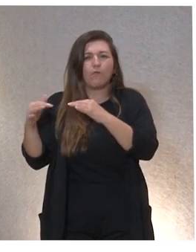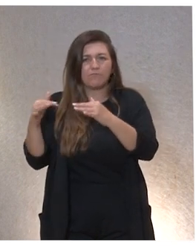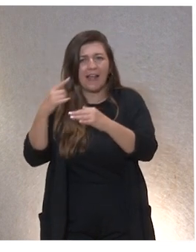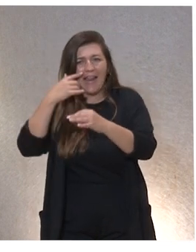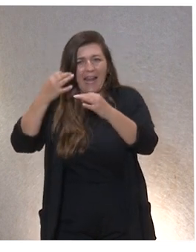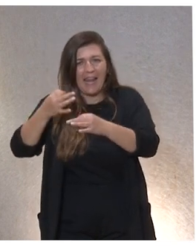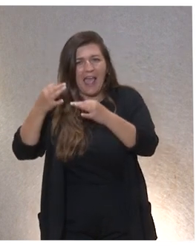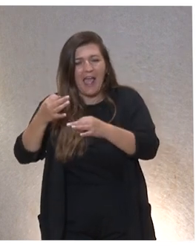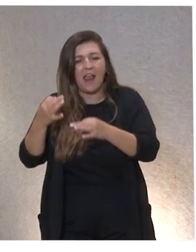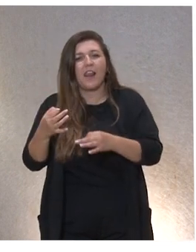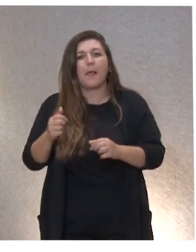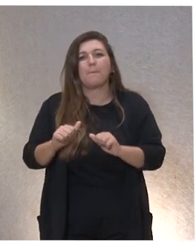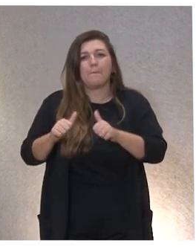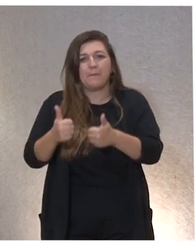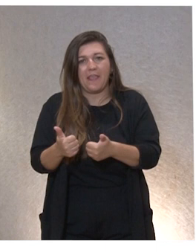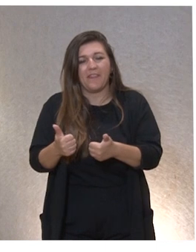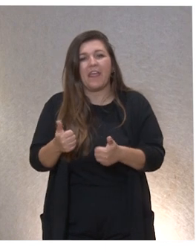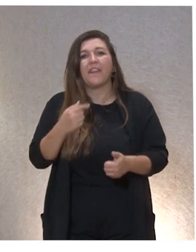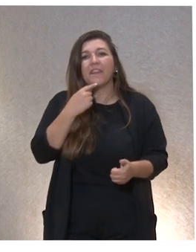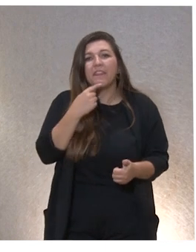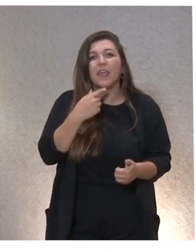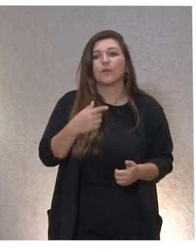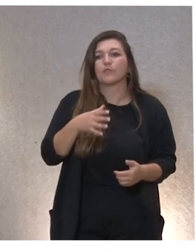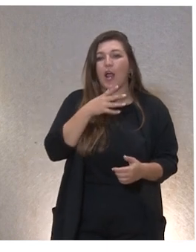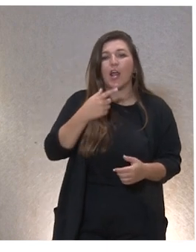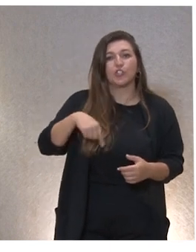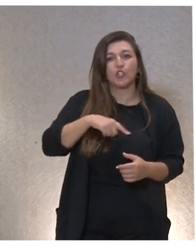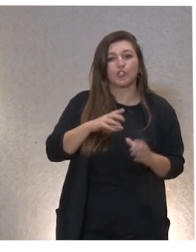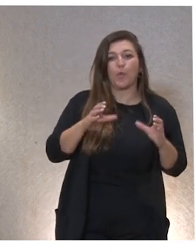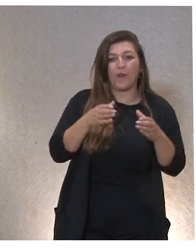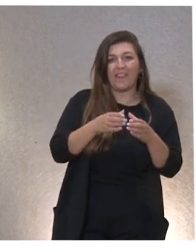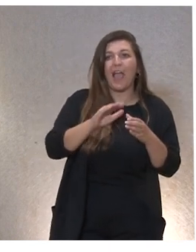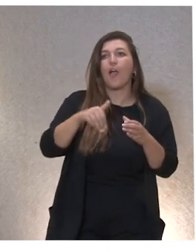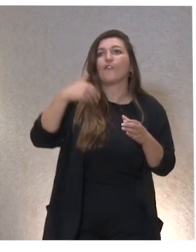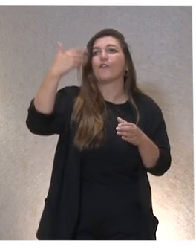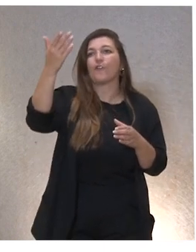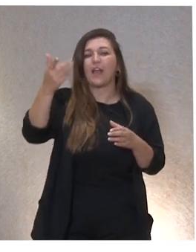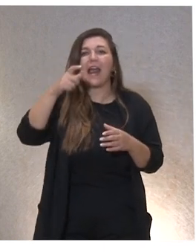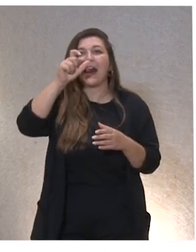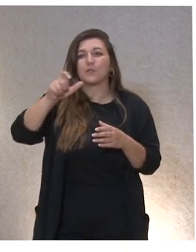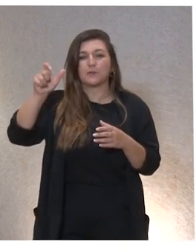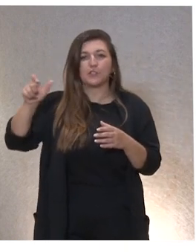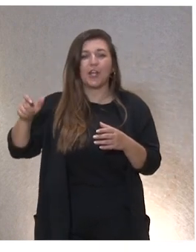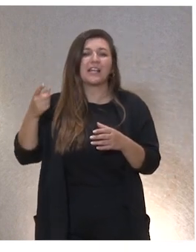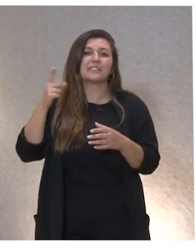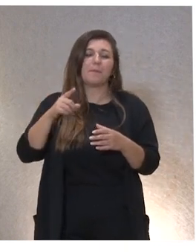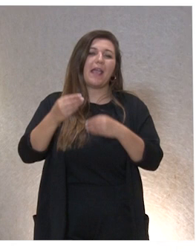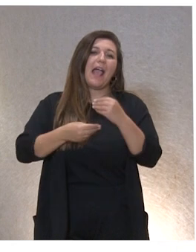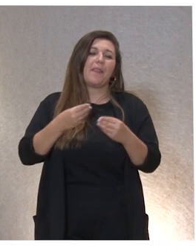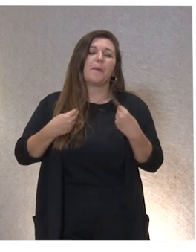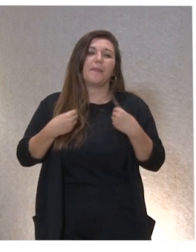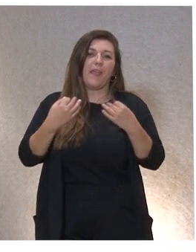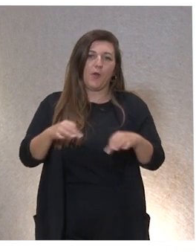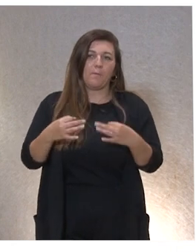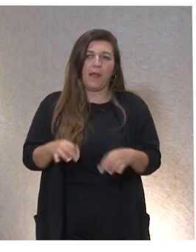hemos entrenado y ya estamos en el momento de decir vamos a salir a la comunidad y a que las personas hagan una vida normal